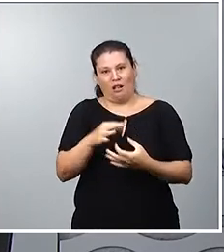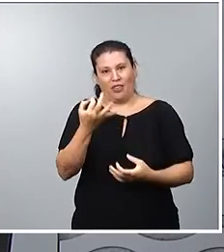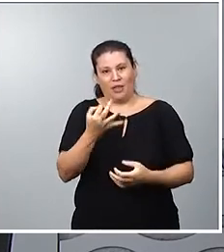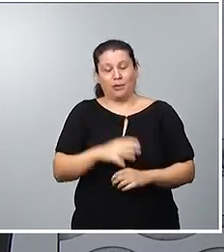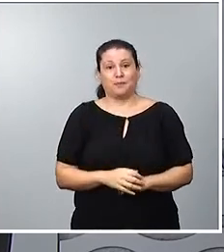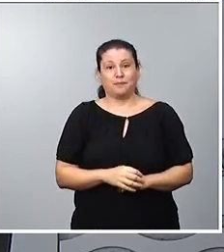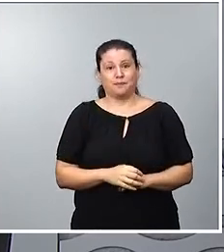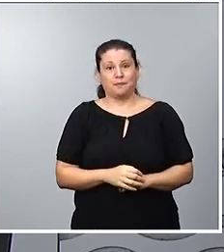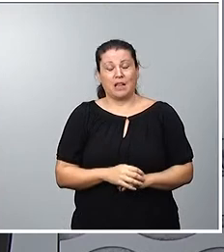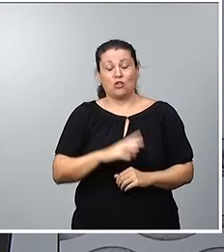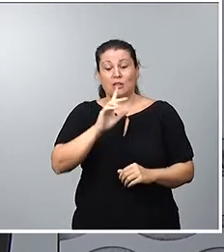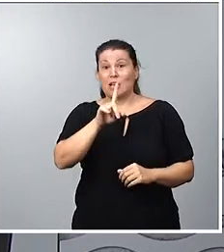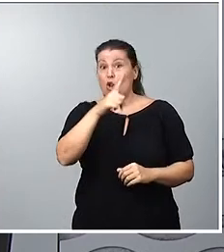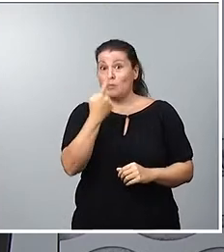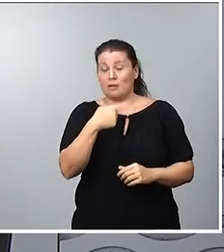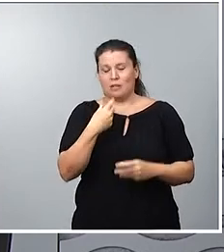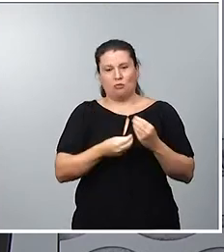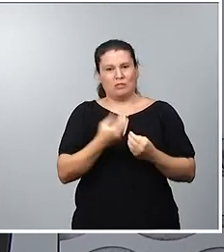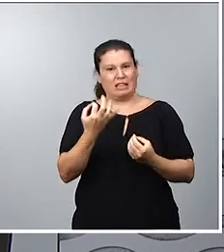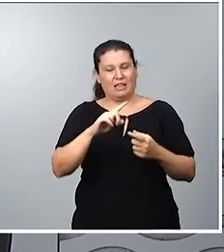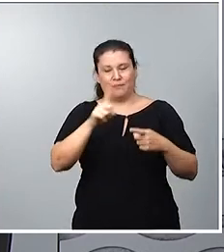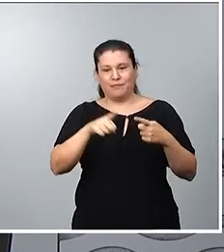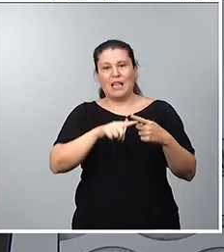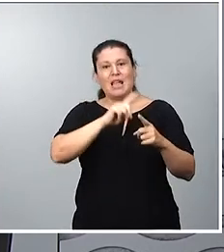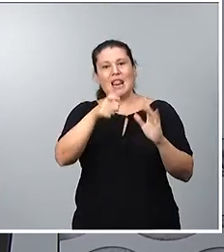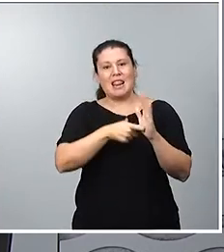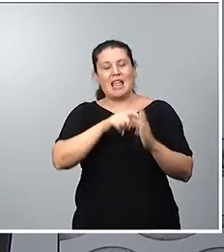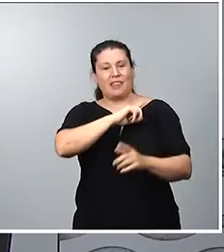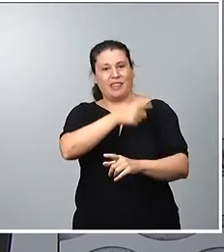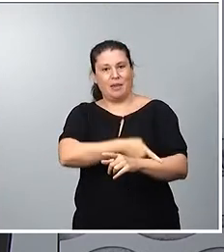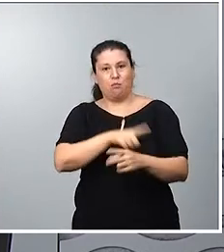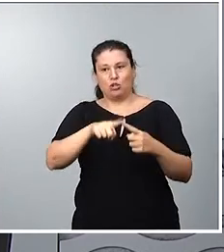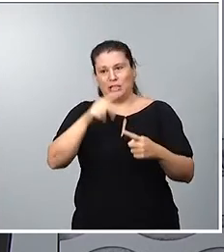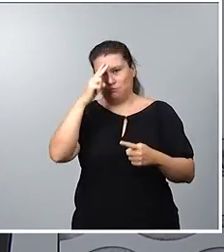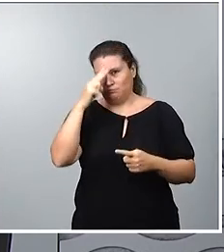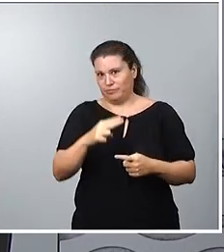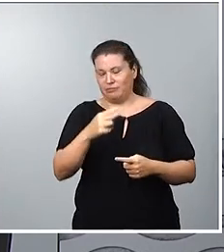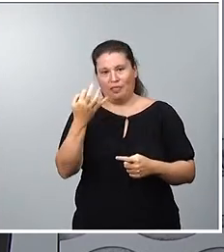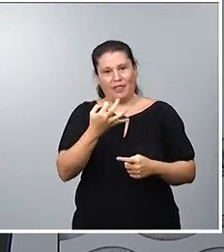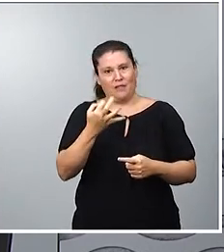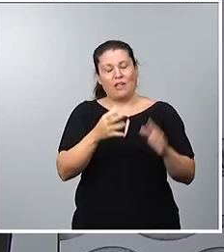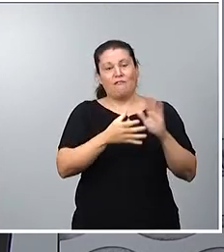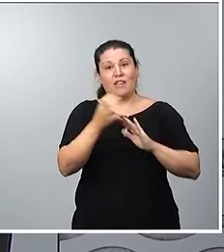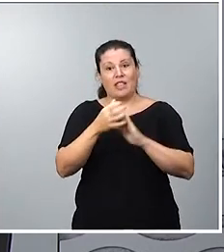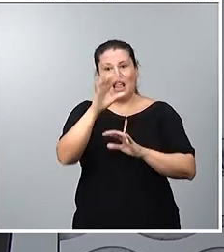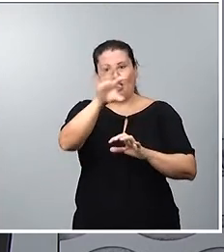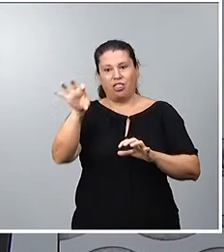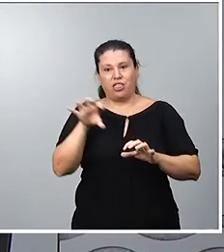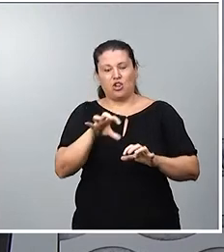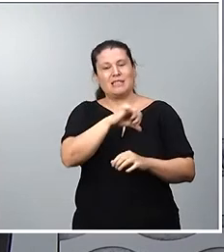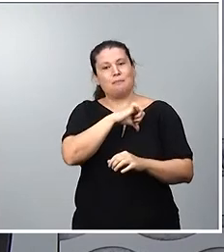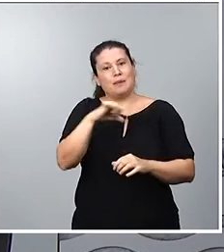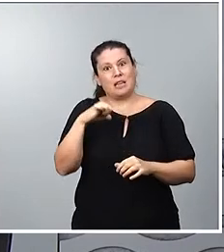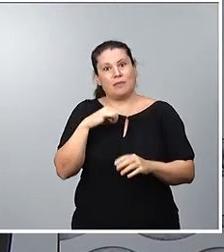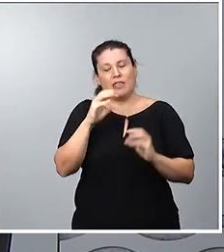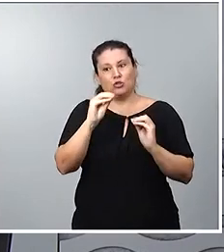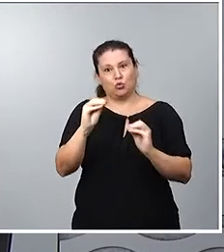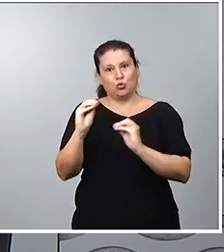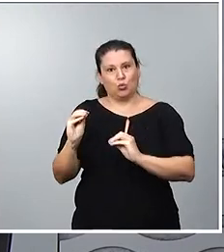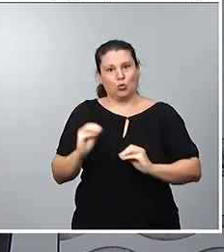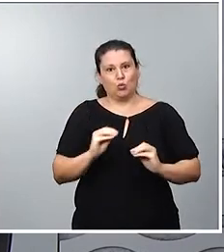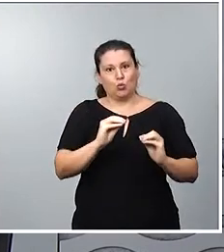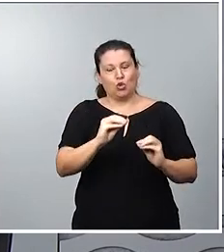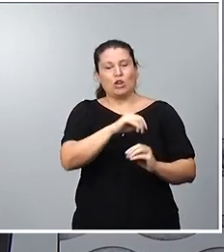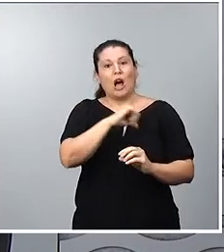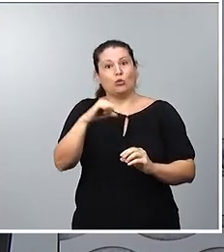uno, respetando lo que nos indica la ley del deporte, y esto es que son las federaciones, como entidades privadas, quienes tienen